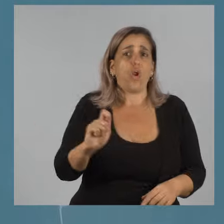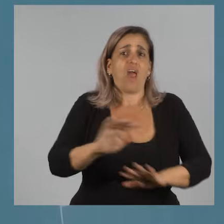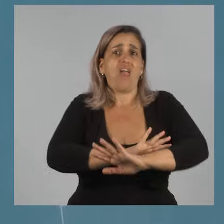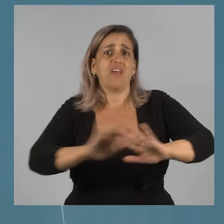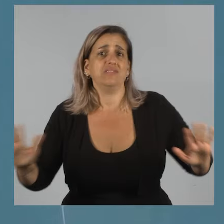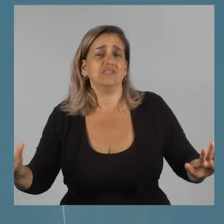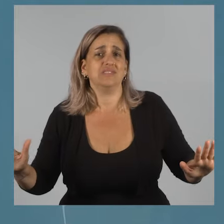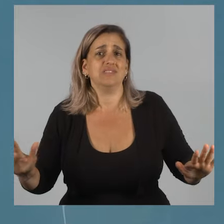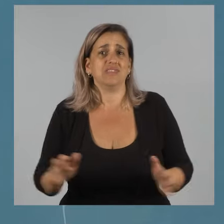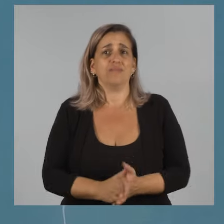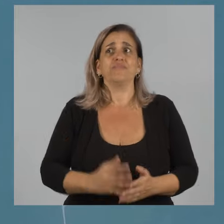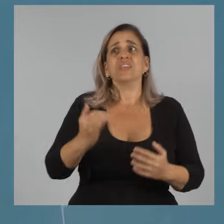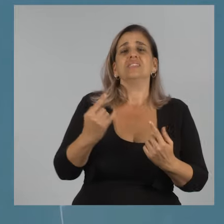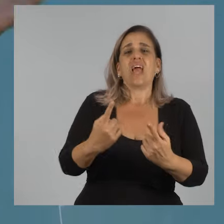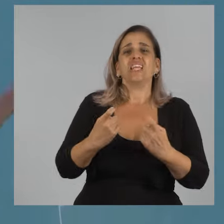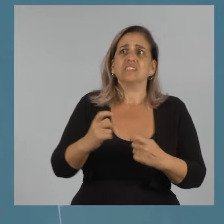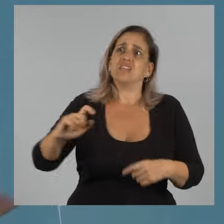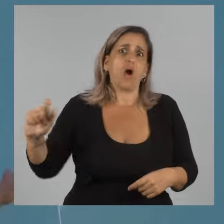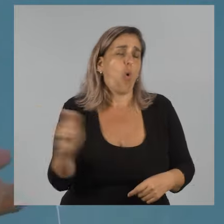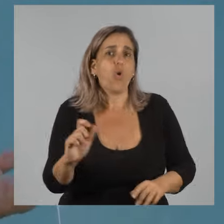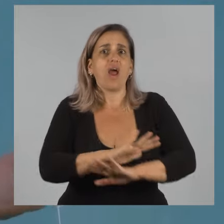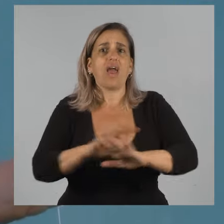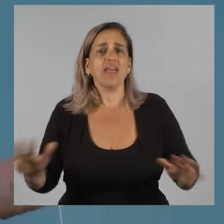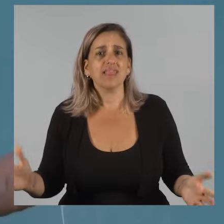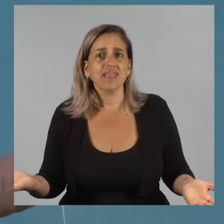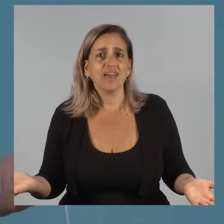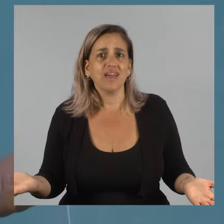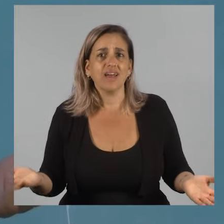urgencia. Si es necesidad, es urgente.